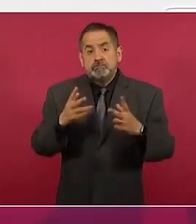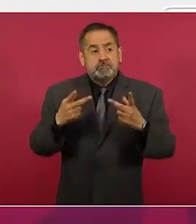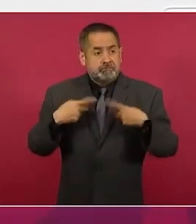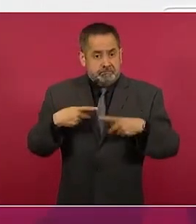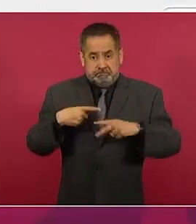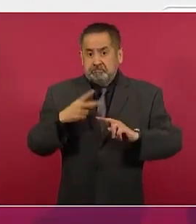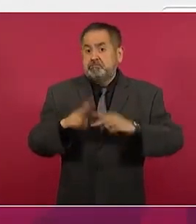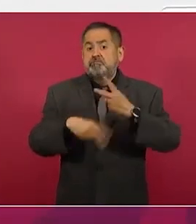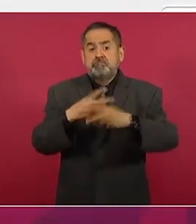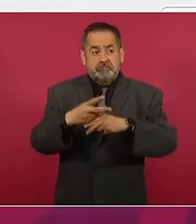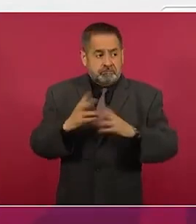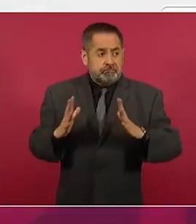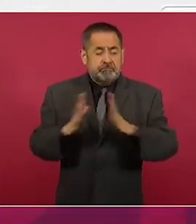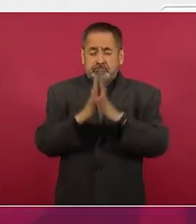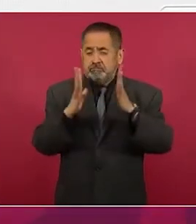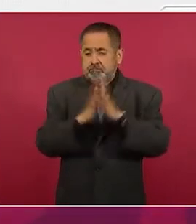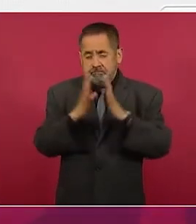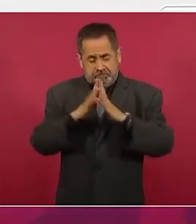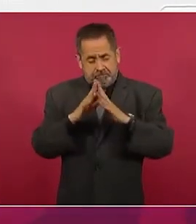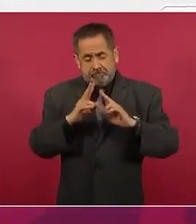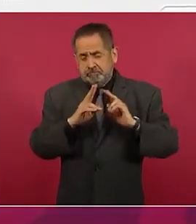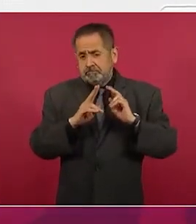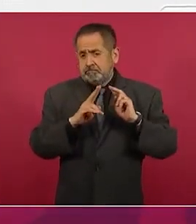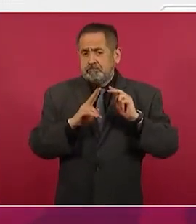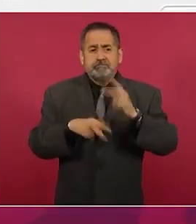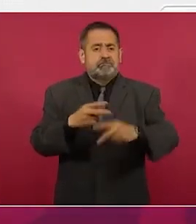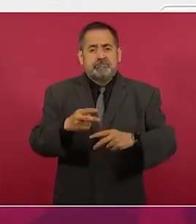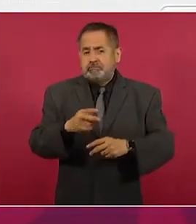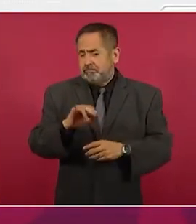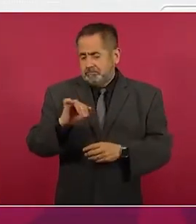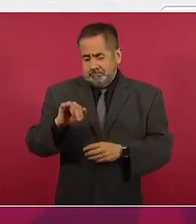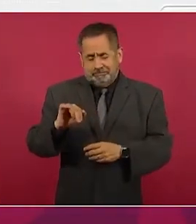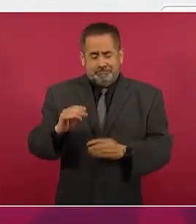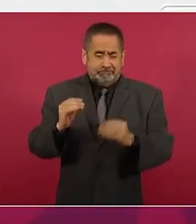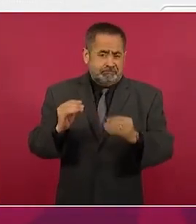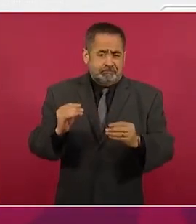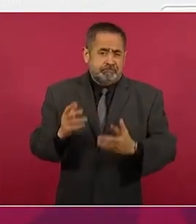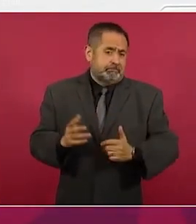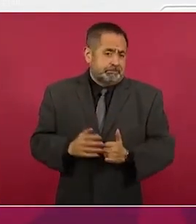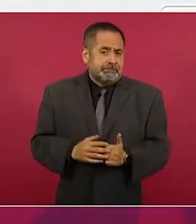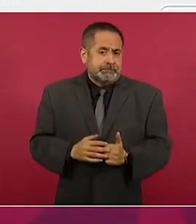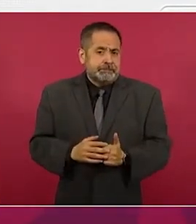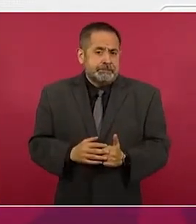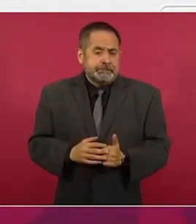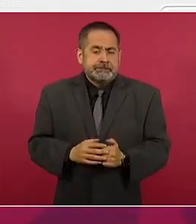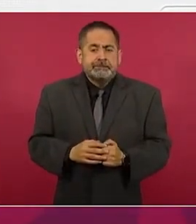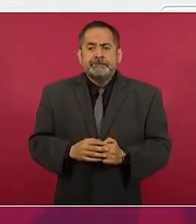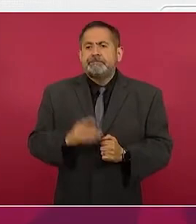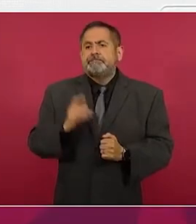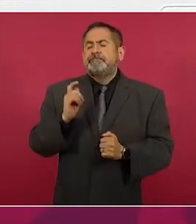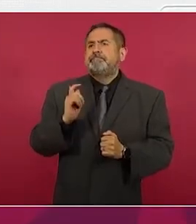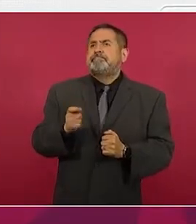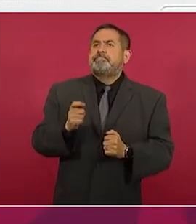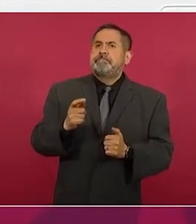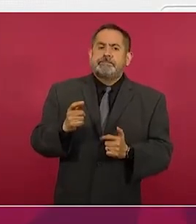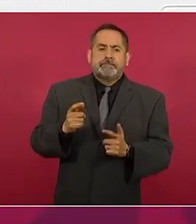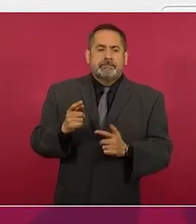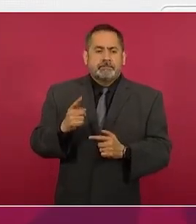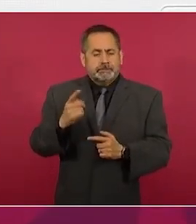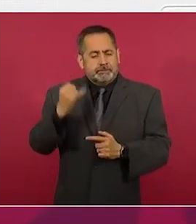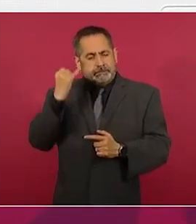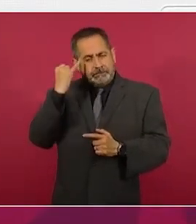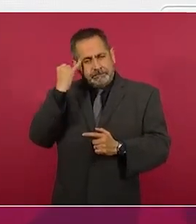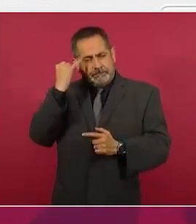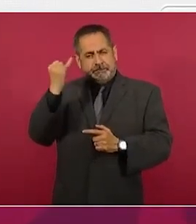para tener una idea.